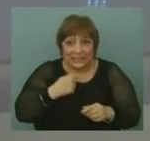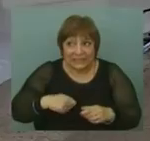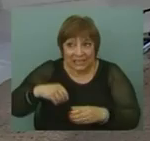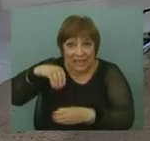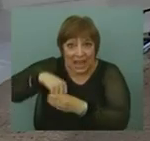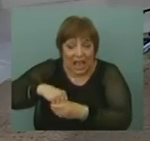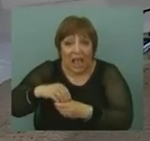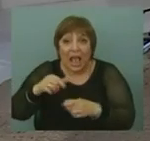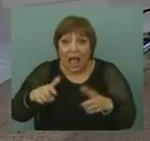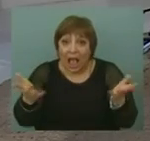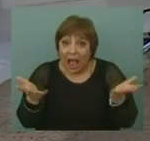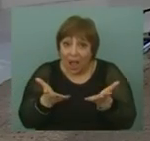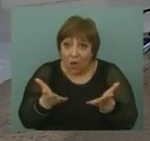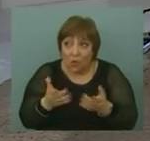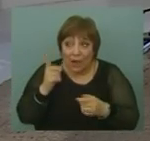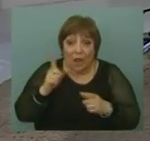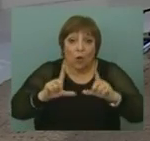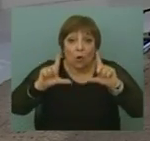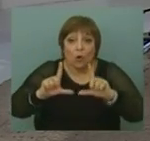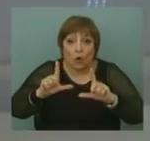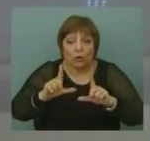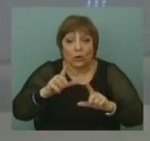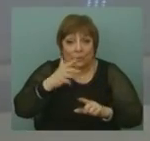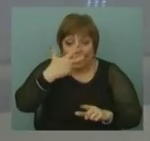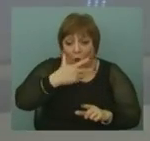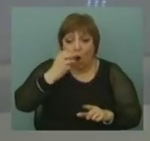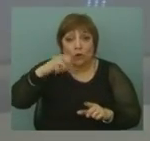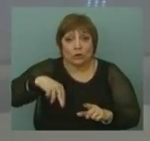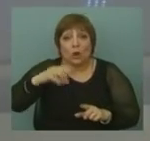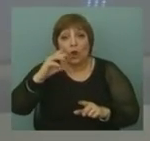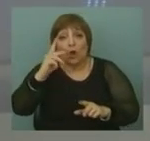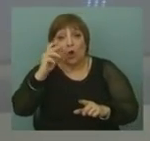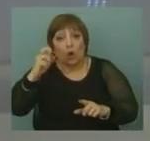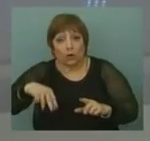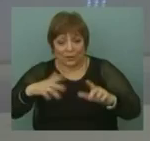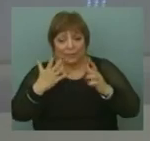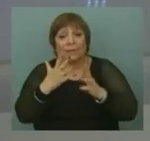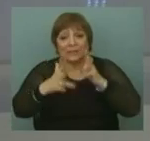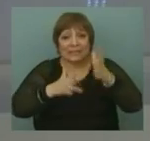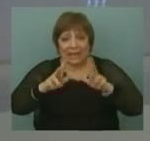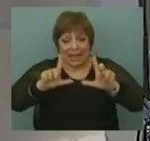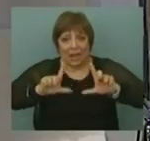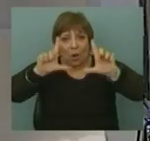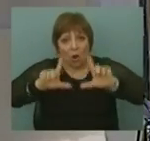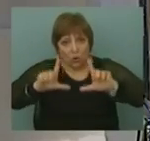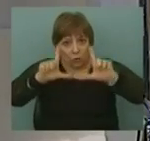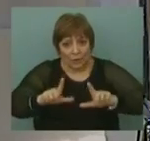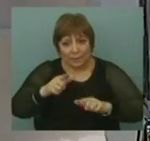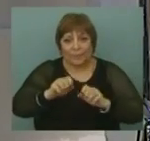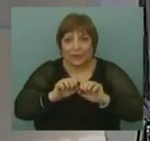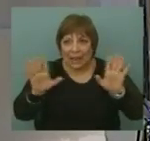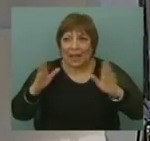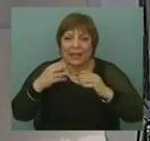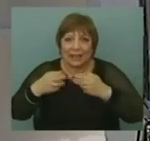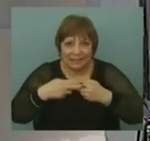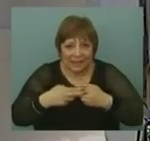y por estas horas lo que también en Hong Kong se está reclamando porque desde China se está censurando las redes sociales. Las